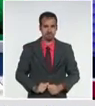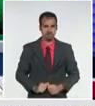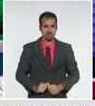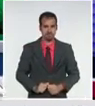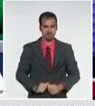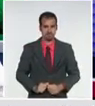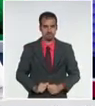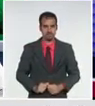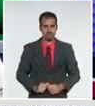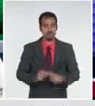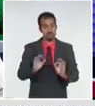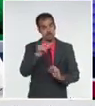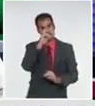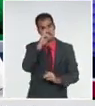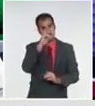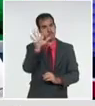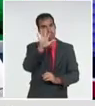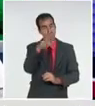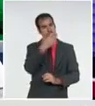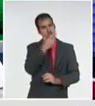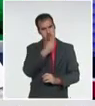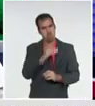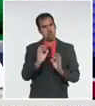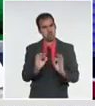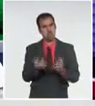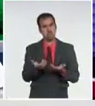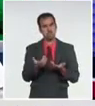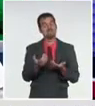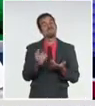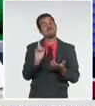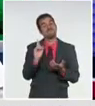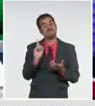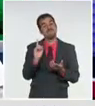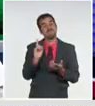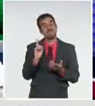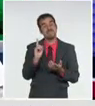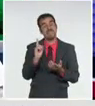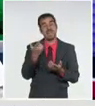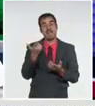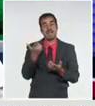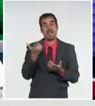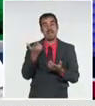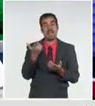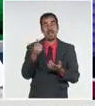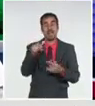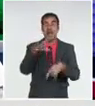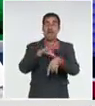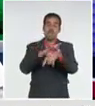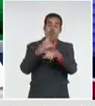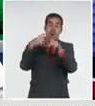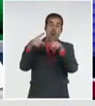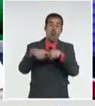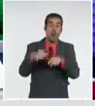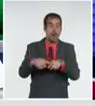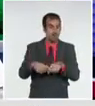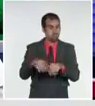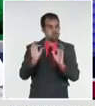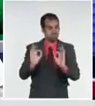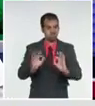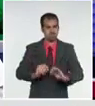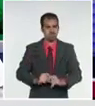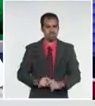relativamente joven, padecía un grupo de comorbilidades, hipertensión arterial,